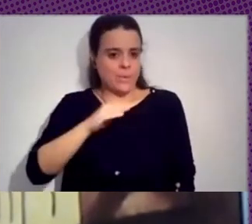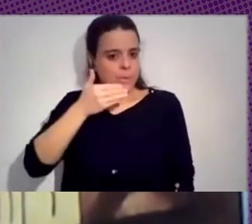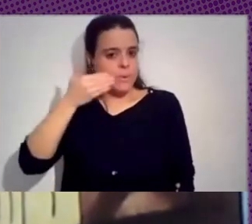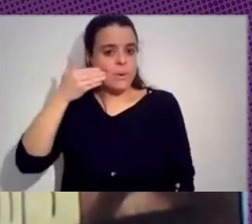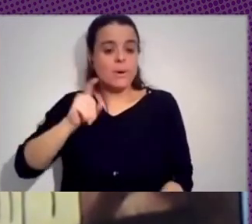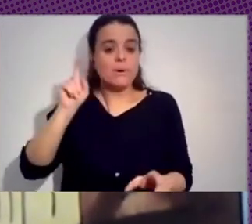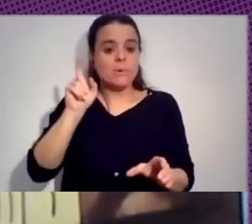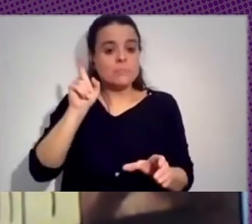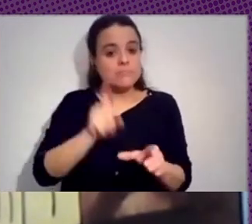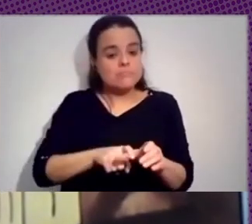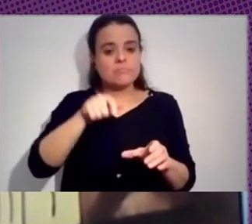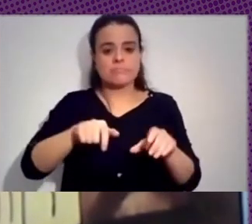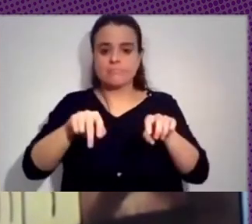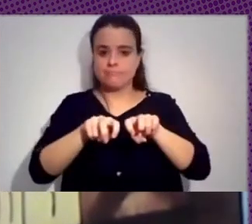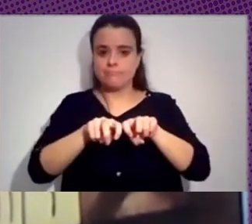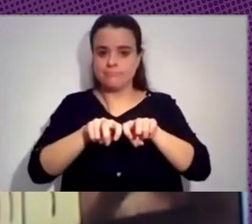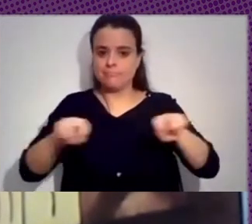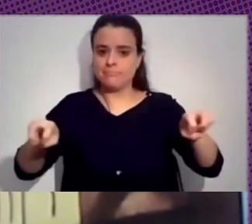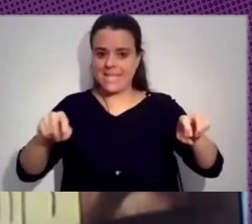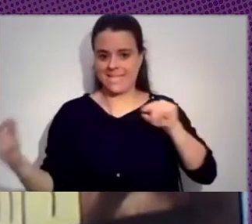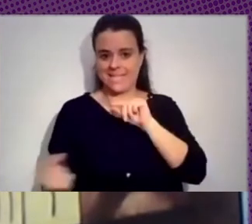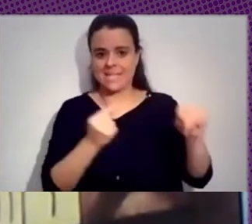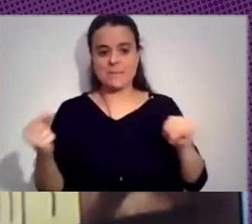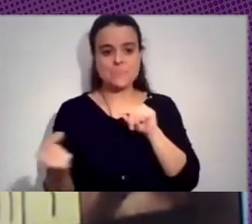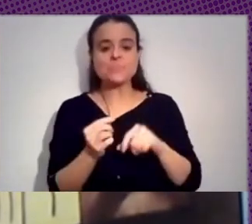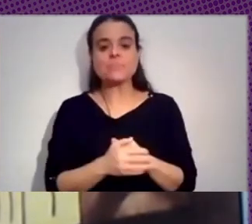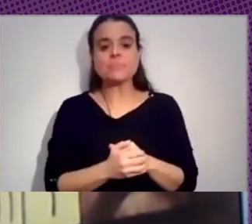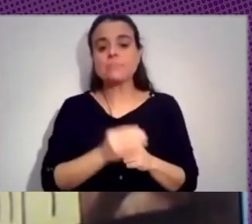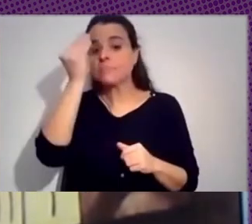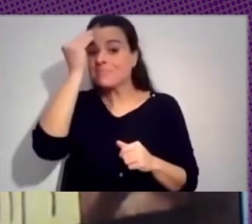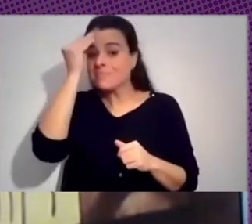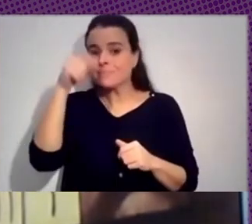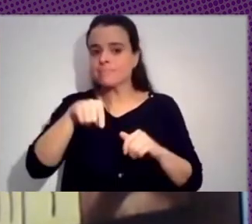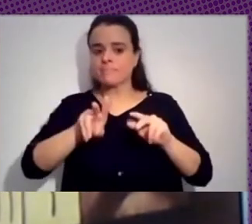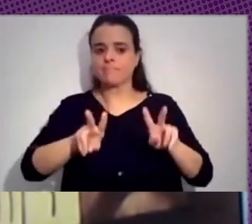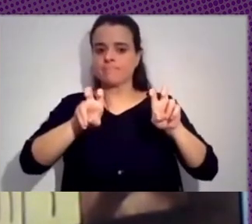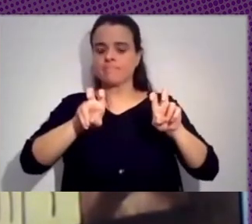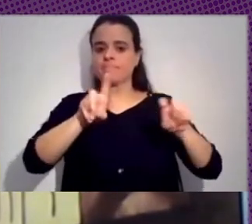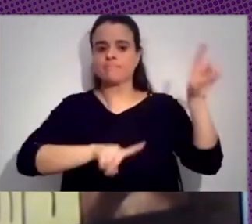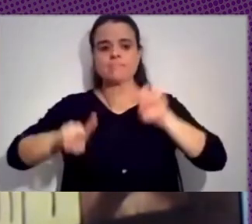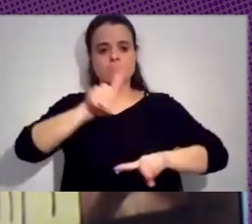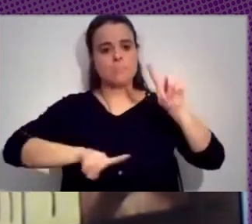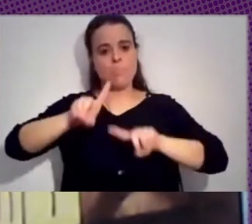participar de estas mesas de debate. Me parece que lo que tenemos sobre la mesa es una problemática lo